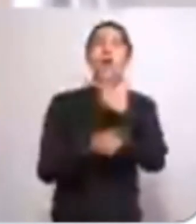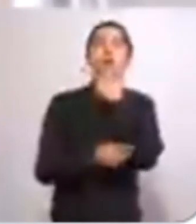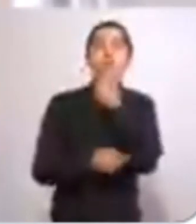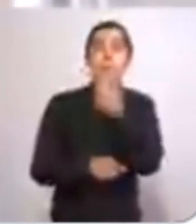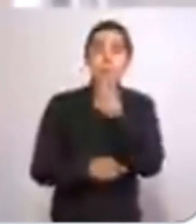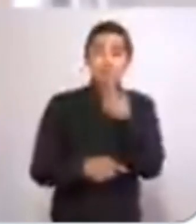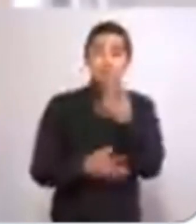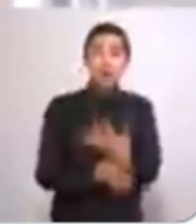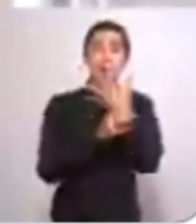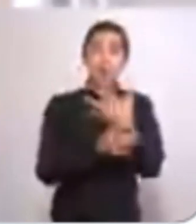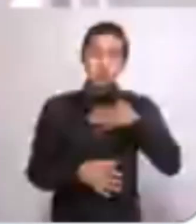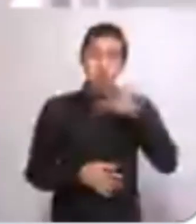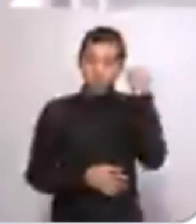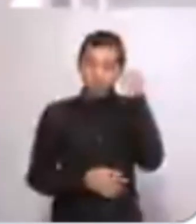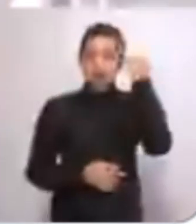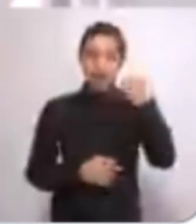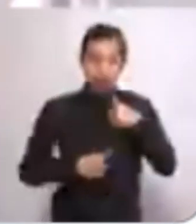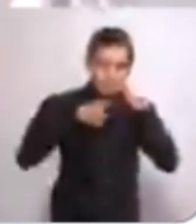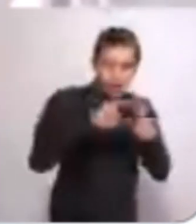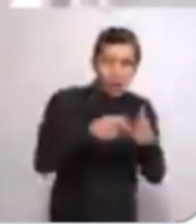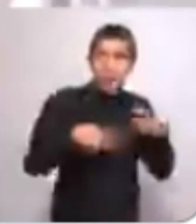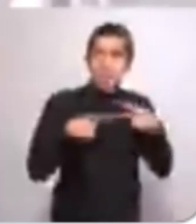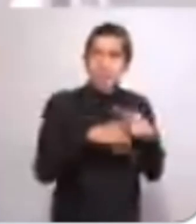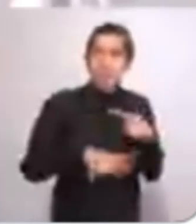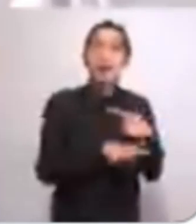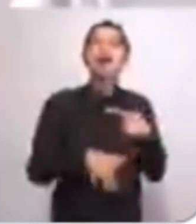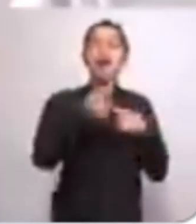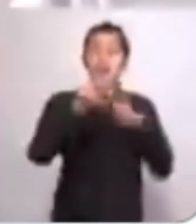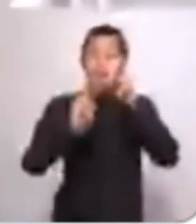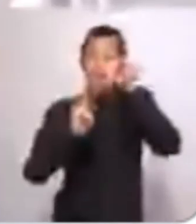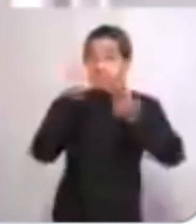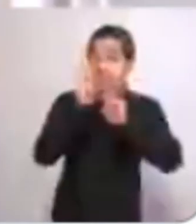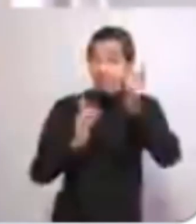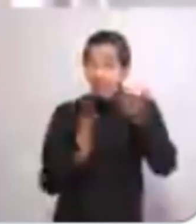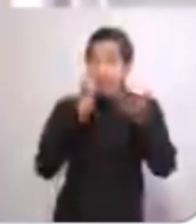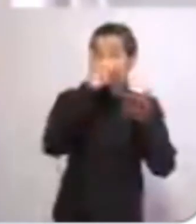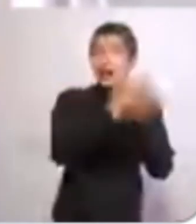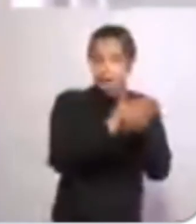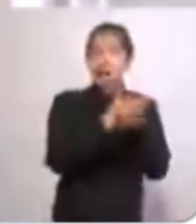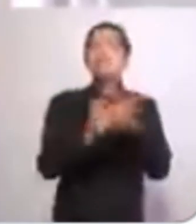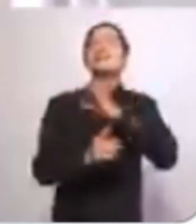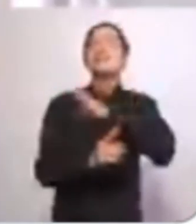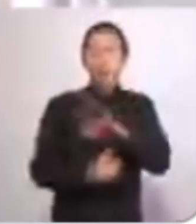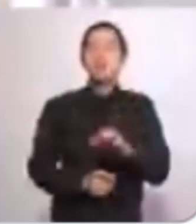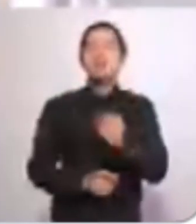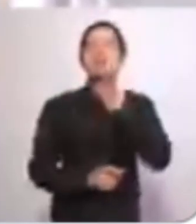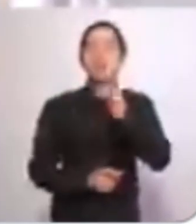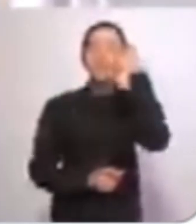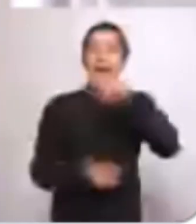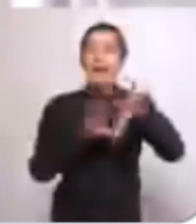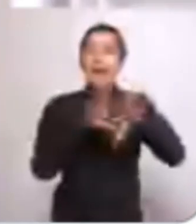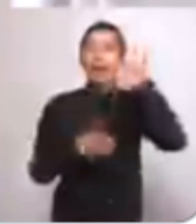dice de izquierda, sea consciente de que su visita podría estar contribuyendo a reelegir